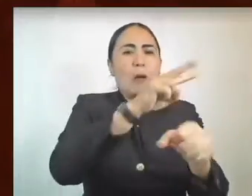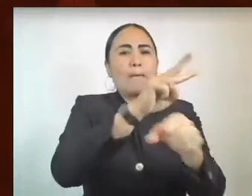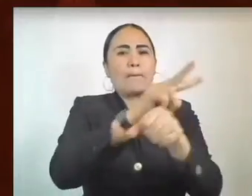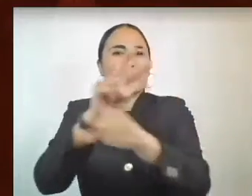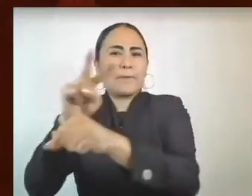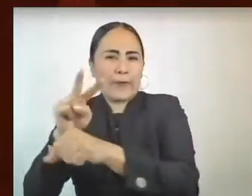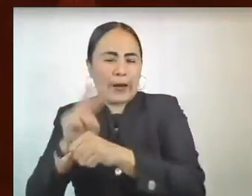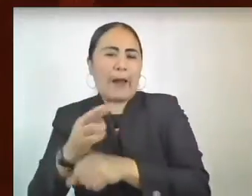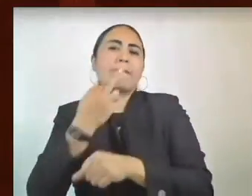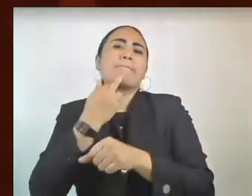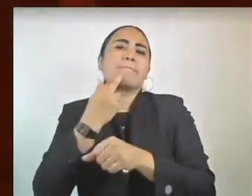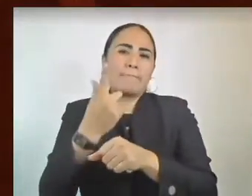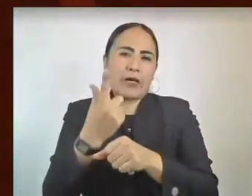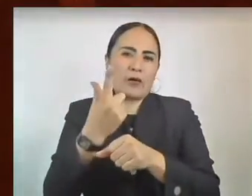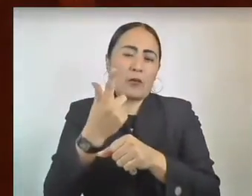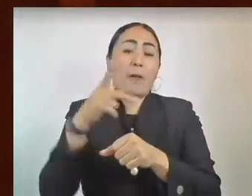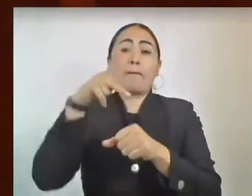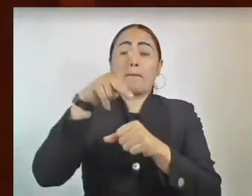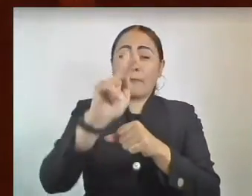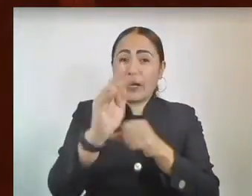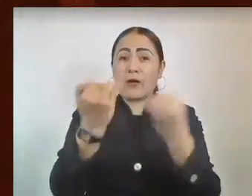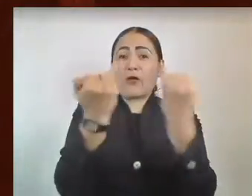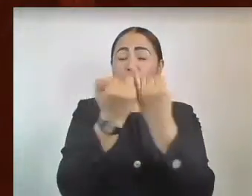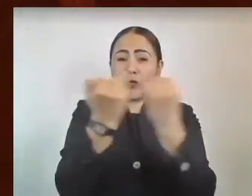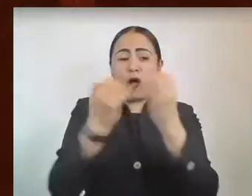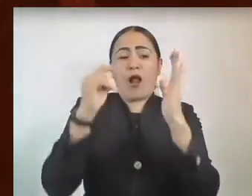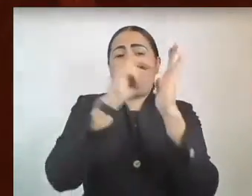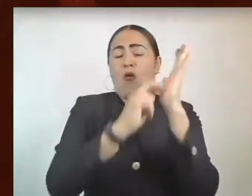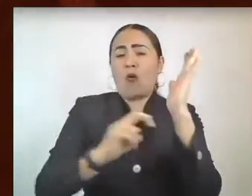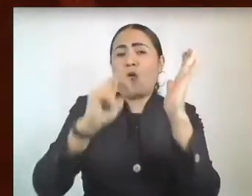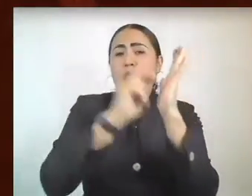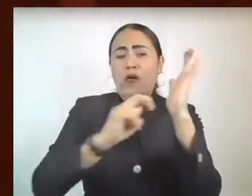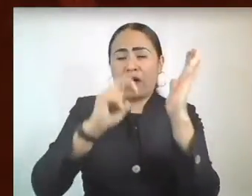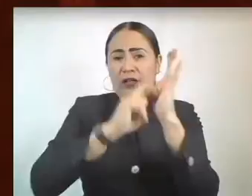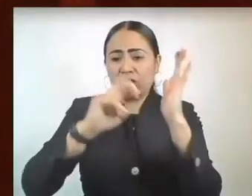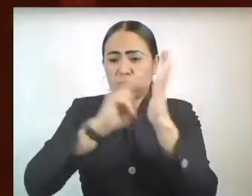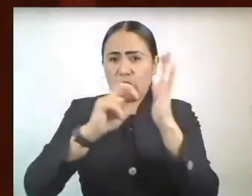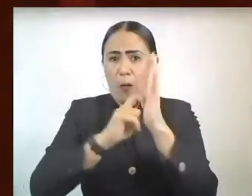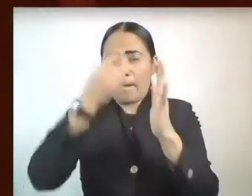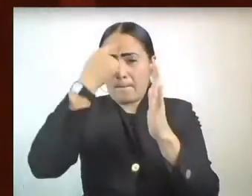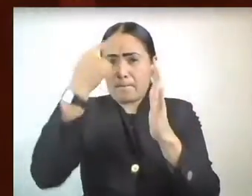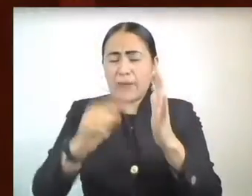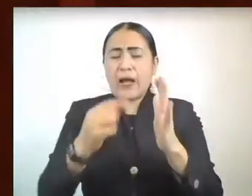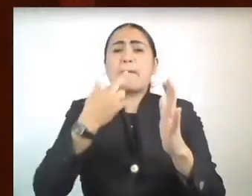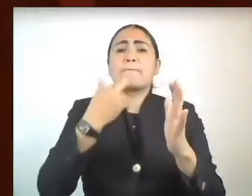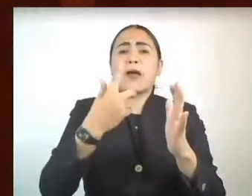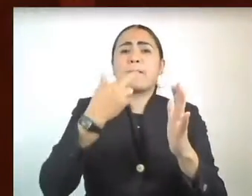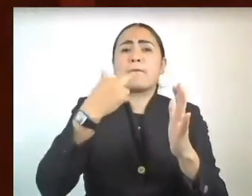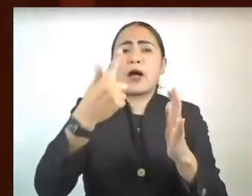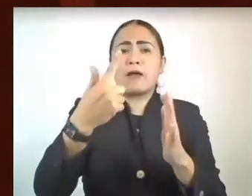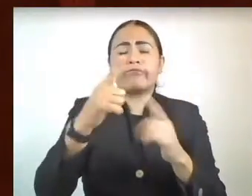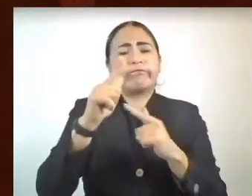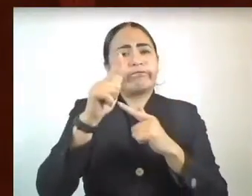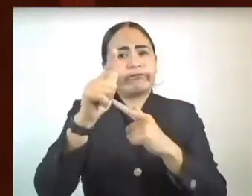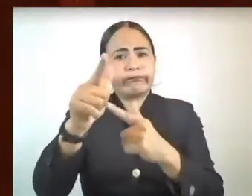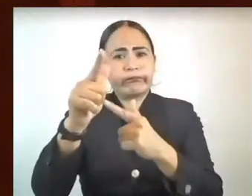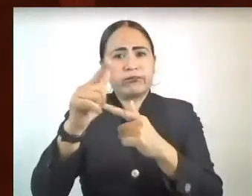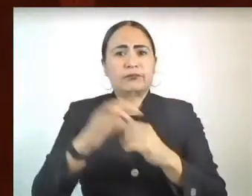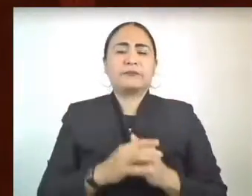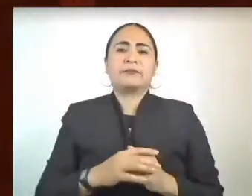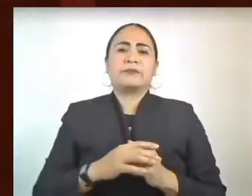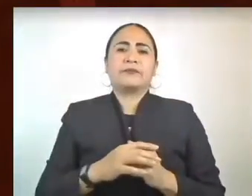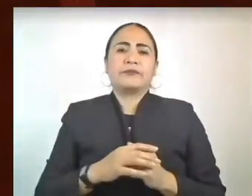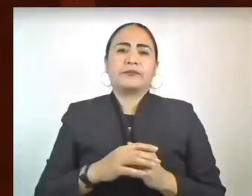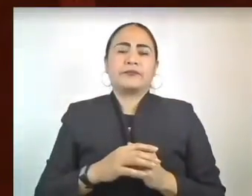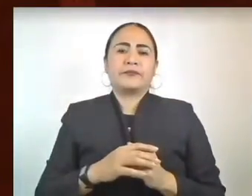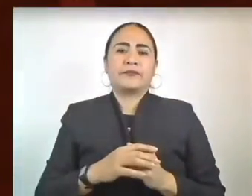debe generar adecuaciones normativas que permitan su mejoramiento continuo. Precisamente en